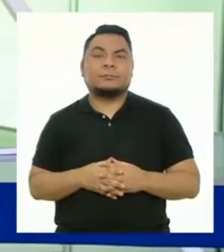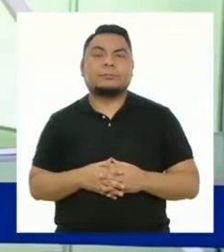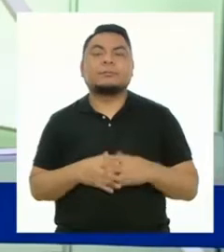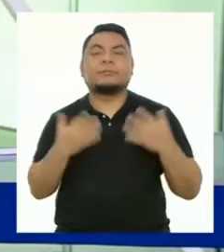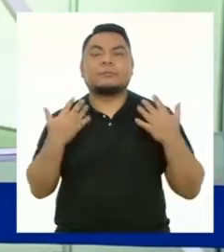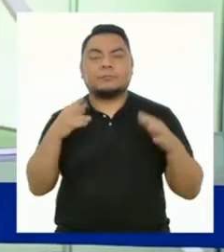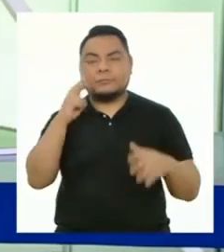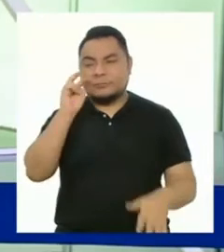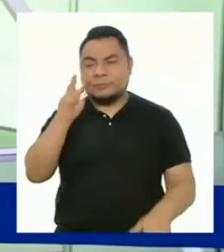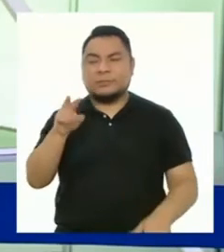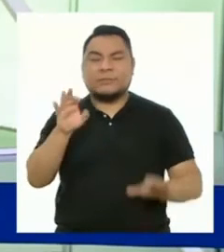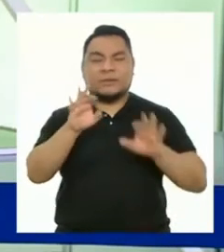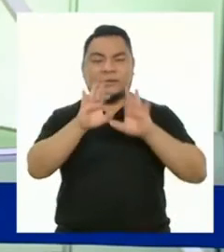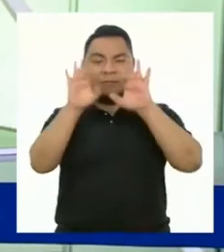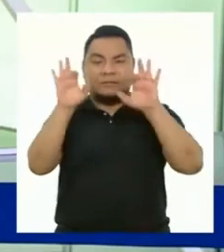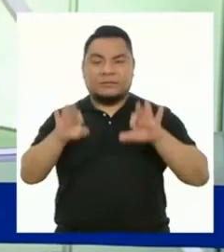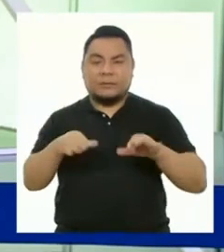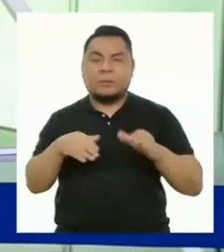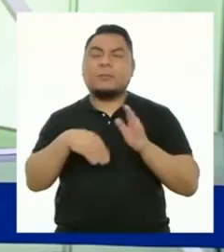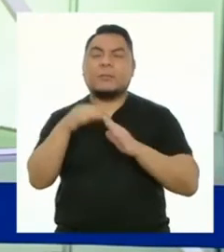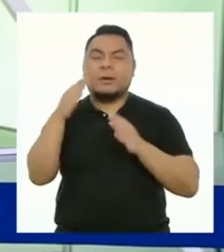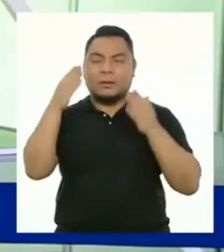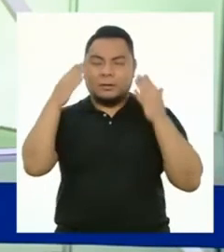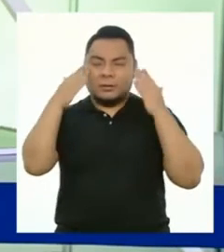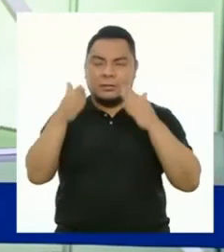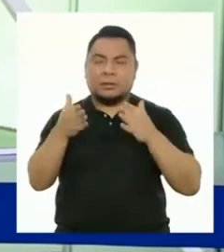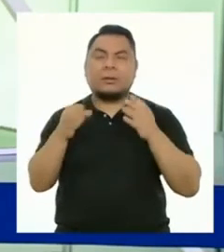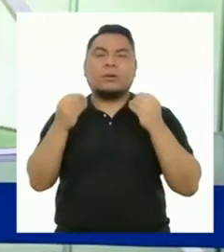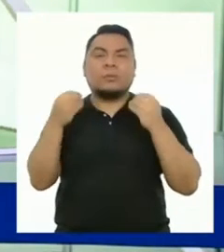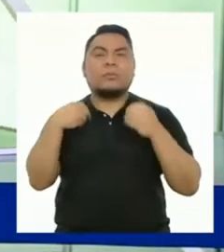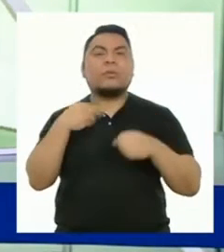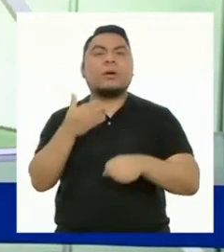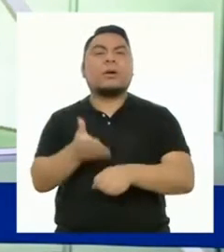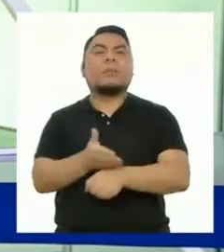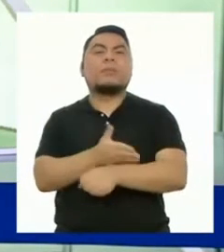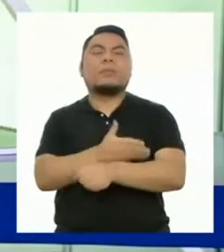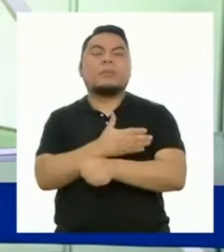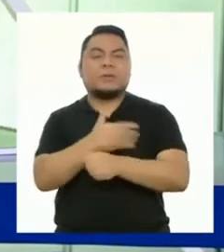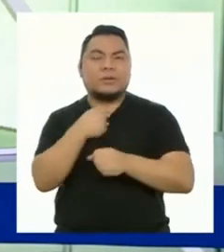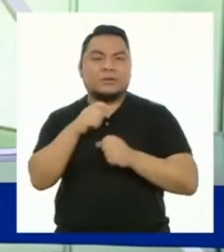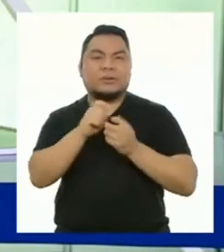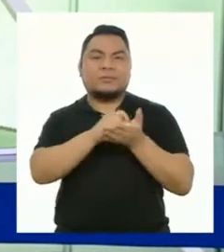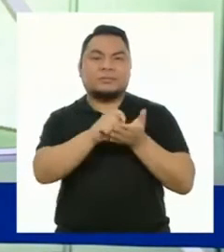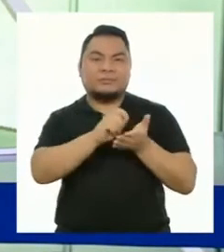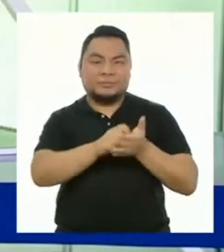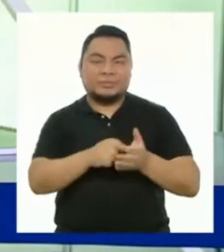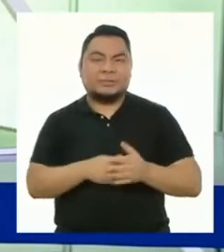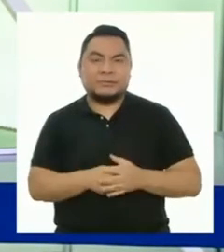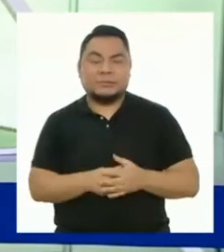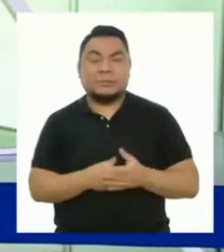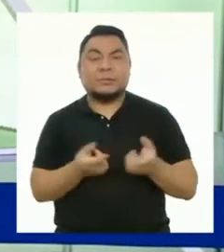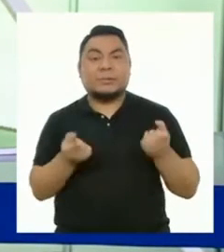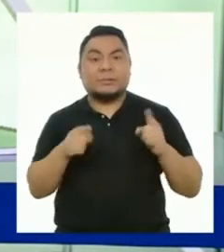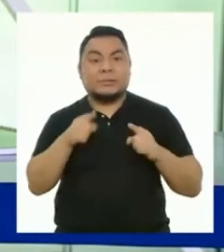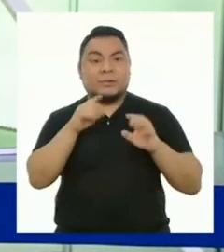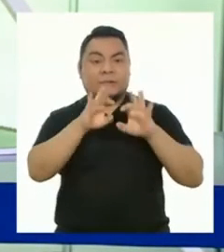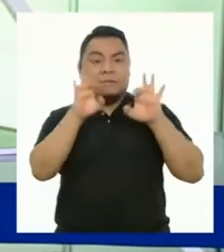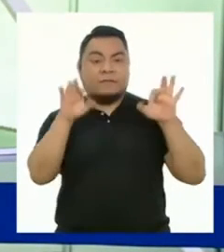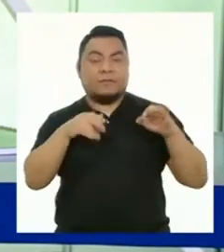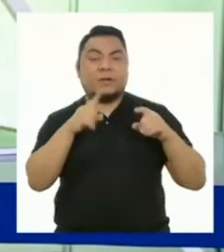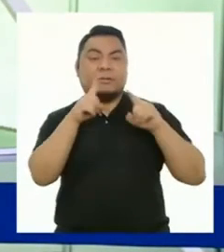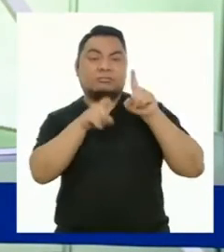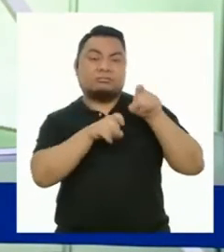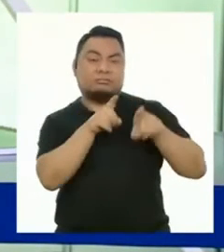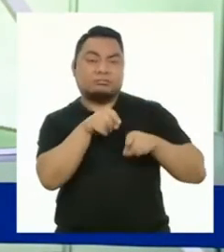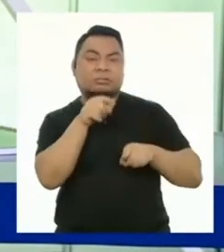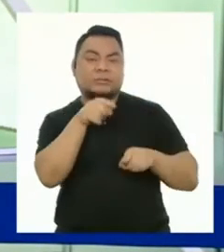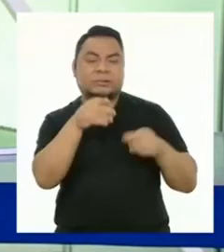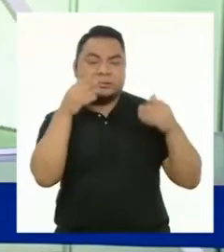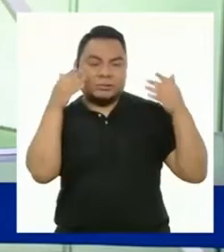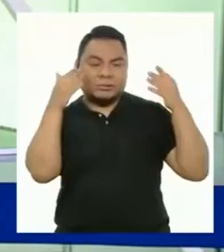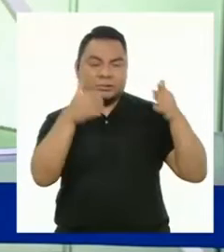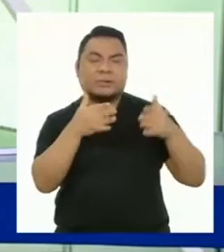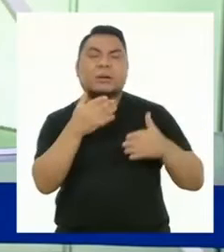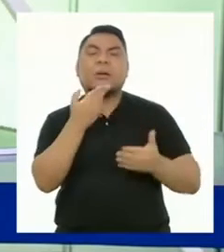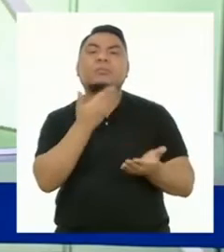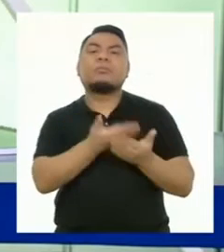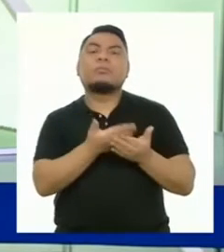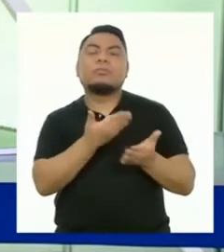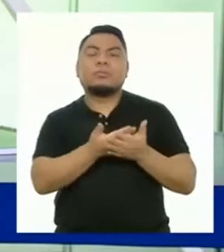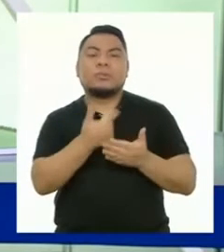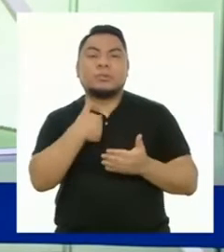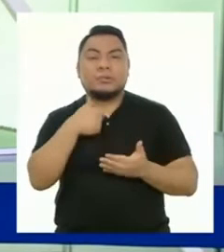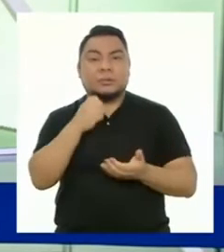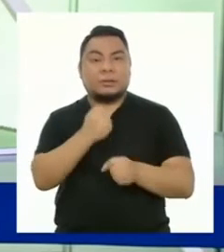Ya vi cómo esta ficha está mucho más enfocada en nuestro proceso de creación. Mientras que la ficha de evaluación se centra en